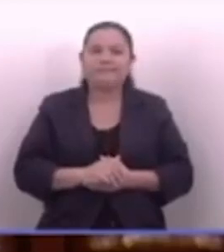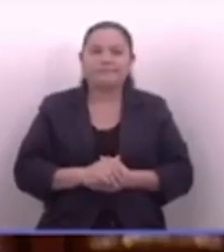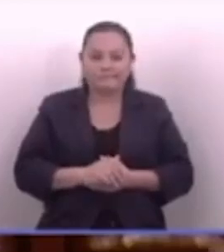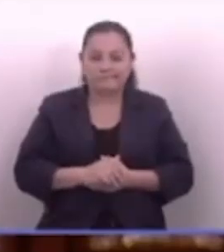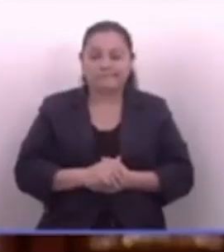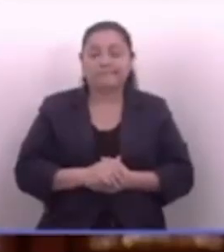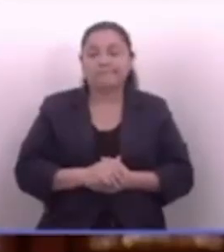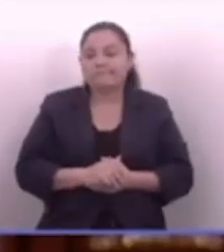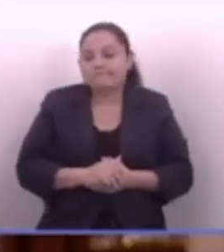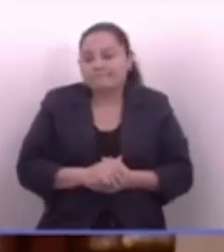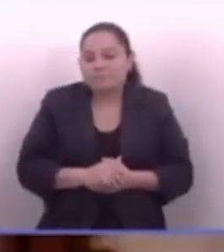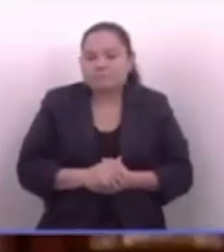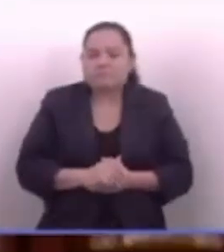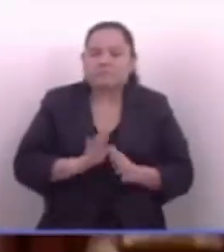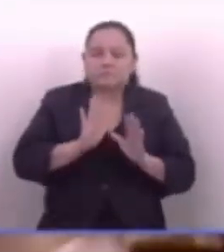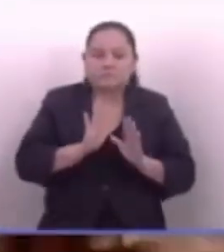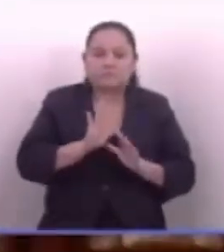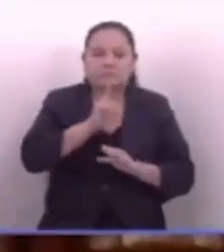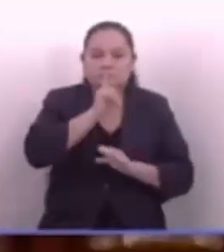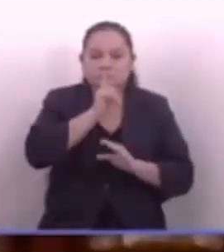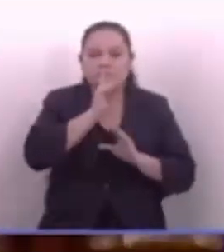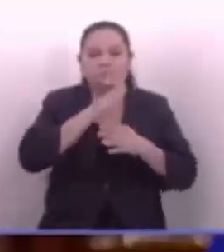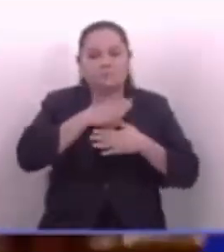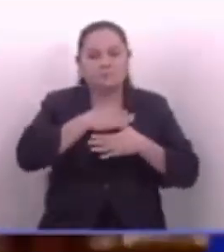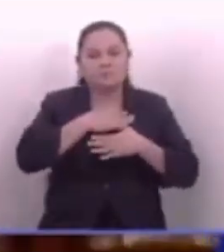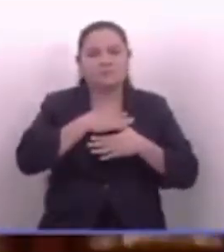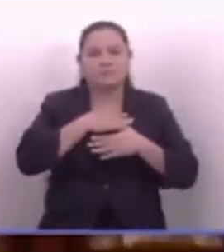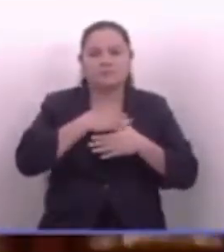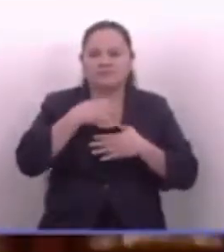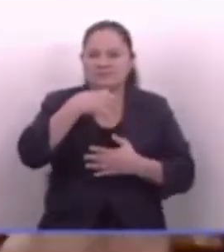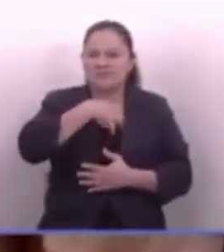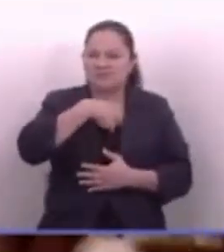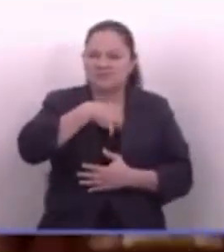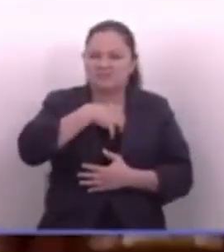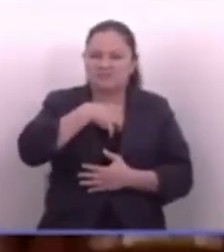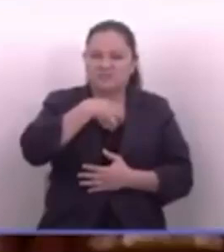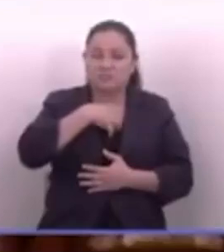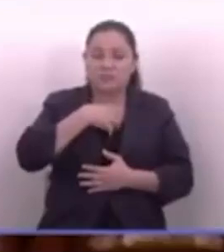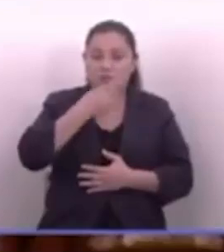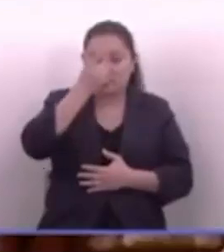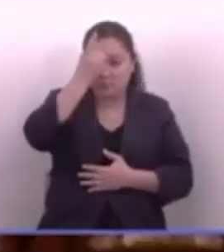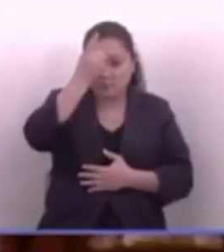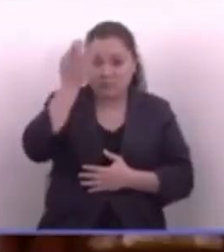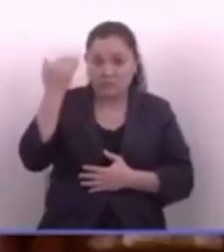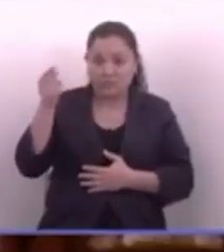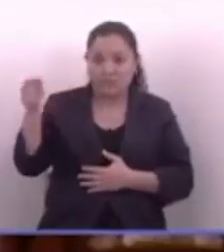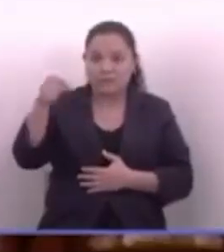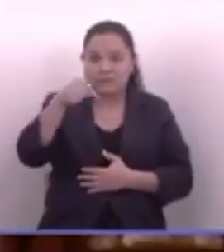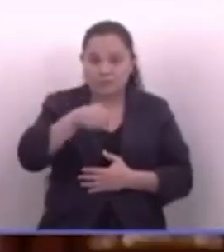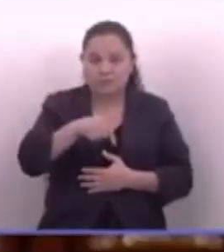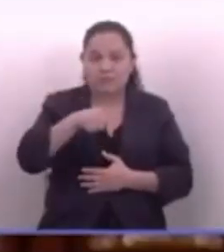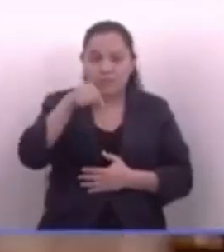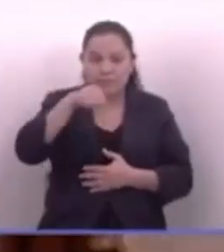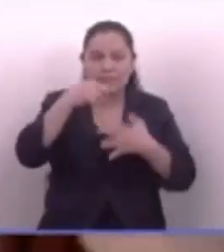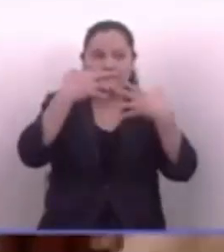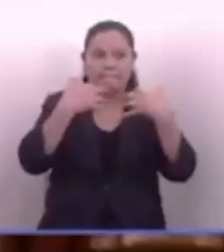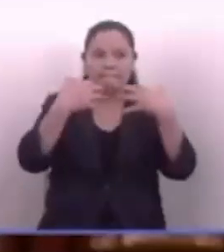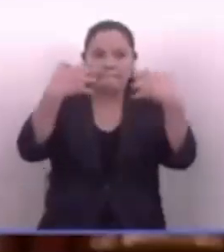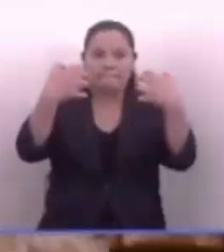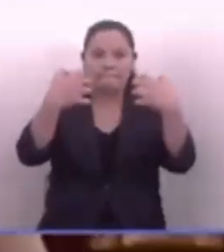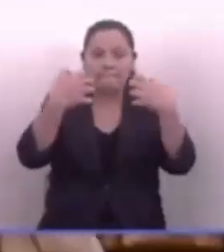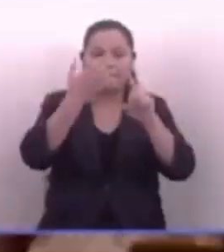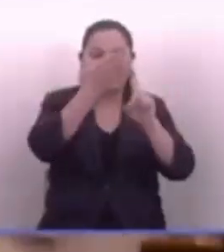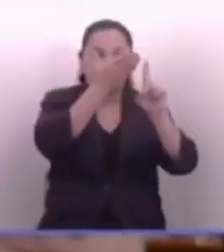Y yo me había mantenido, pero les voy a decir por qué sí me siento molesta. Y es que el domingo pasado que yo estaba aquí en este pleno, esta